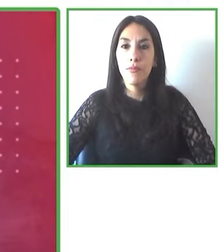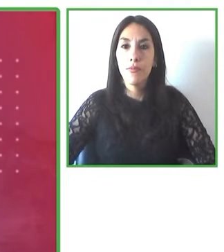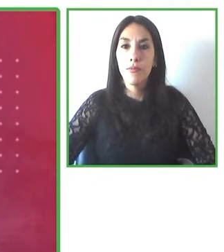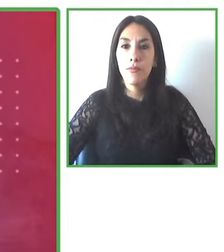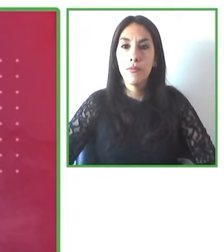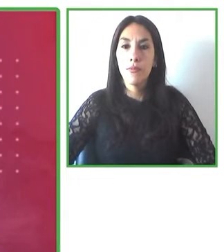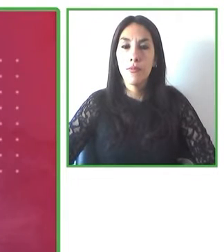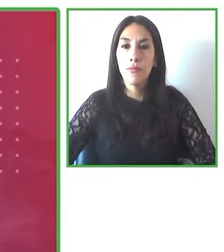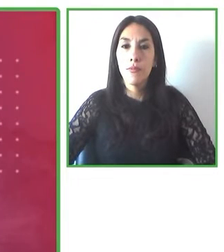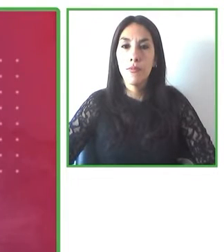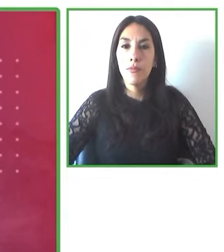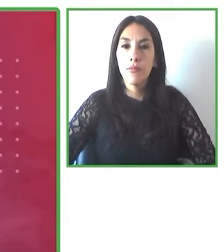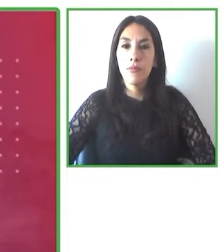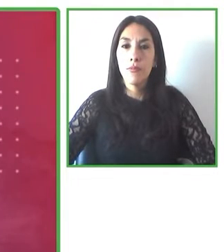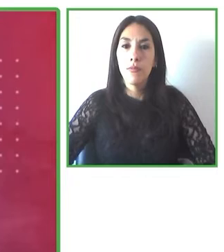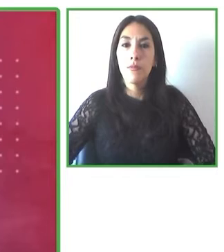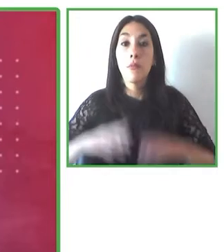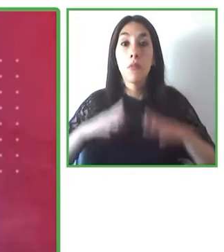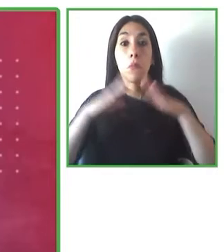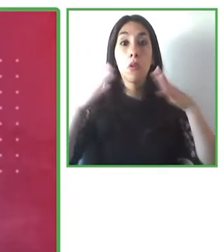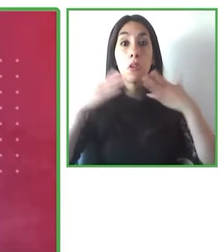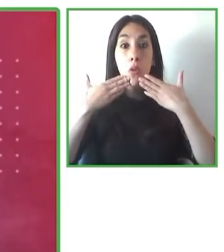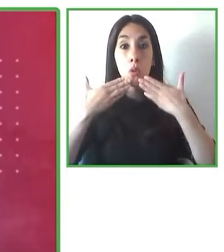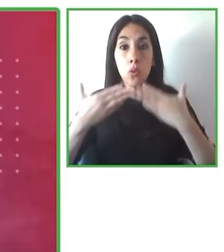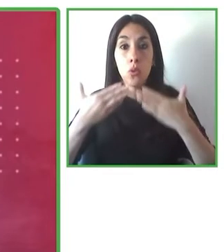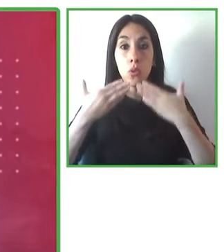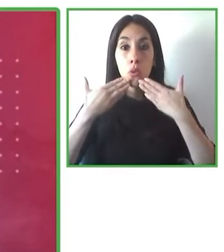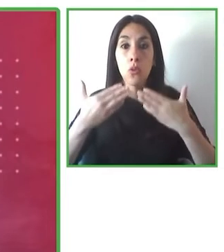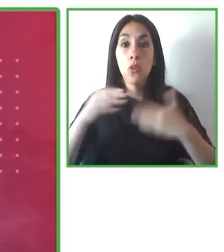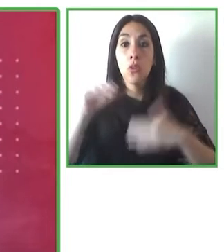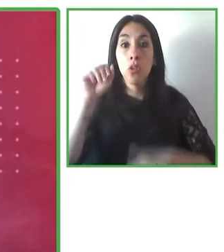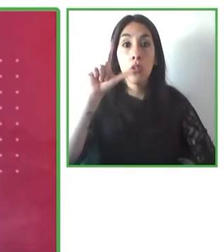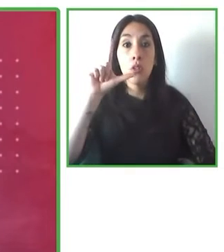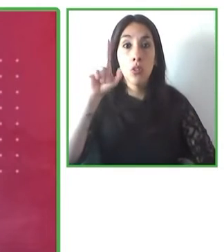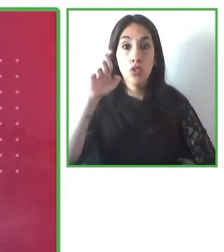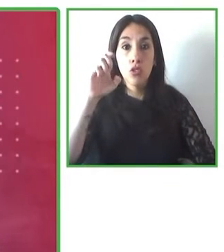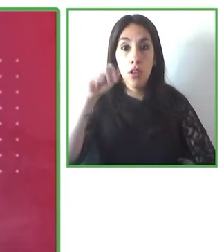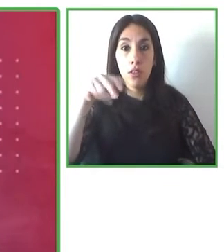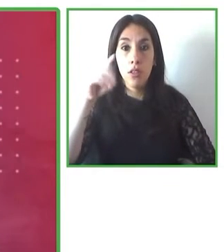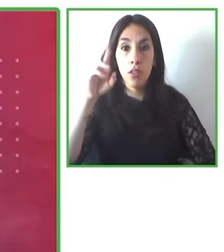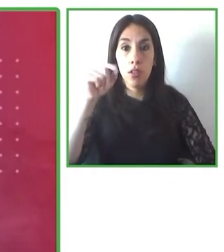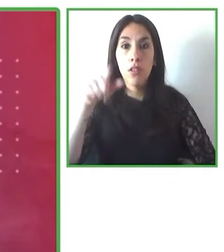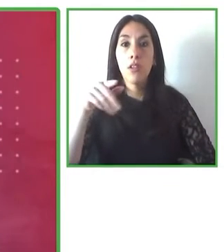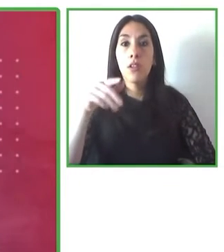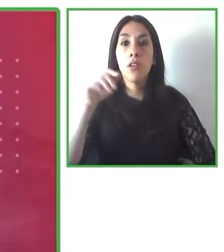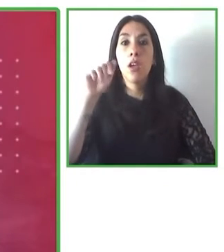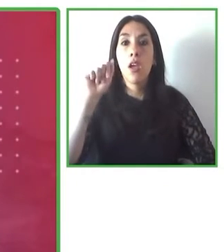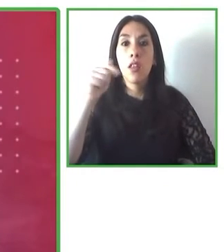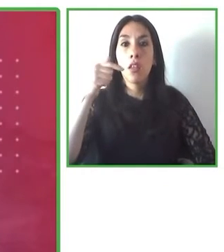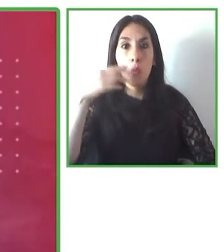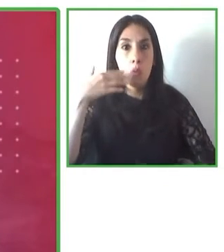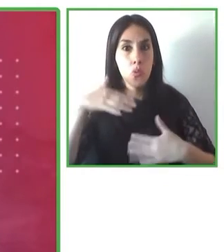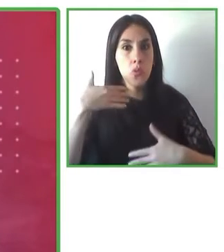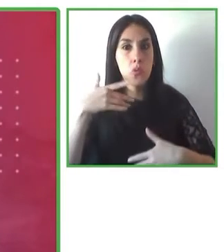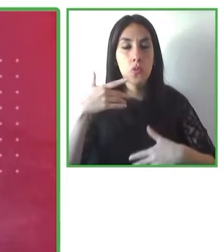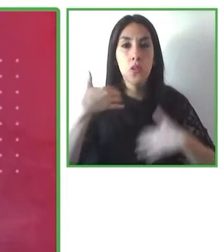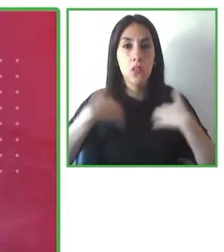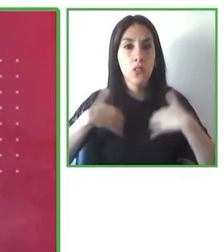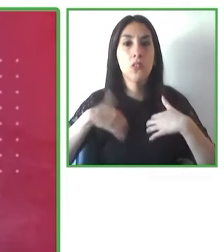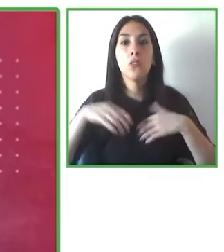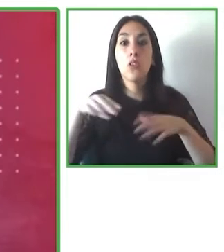Muchas gracias, Alexandra. Es fundamental esto de la inclusión de la accesibilidad como un valor, como una dimensión presente